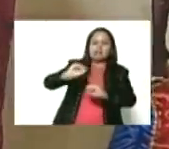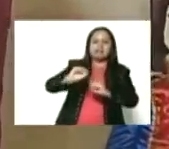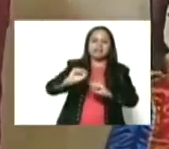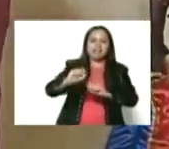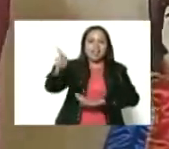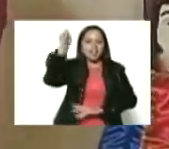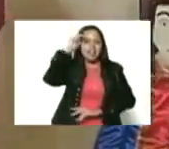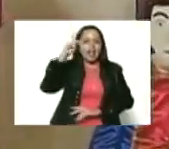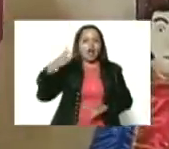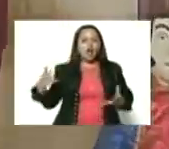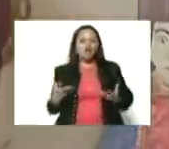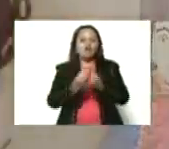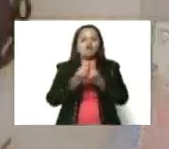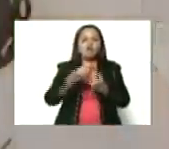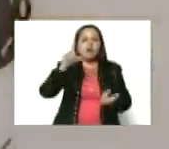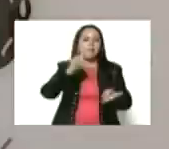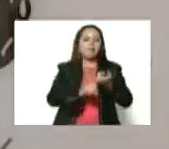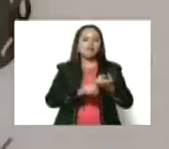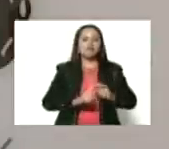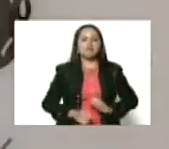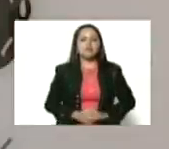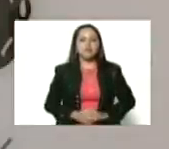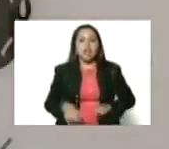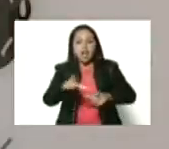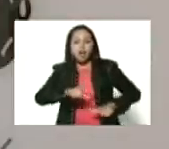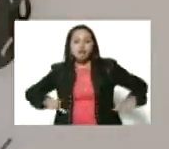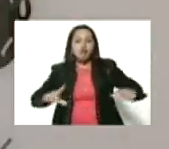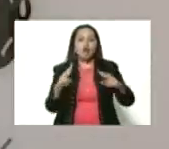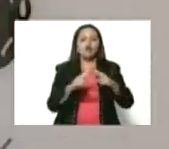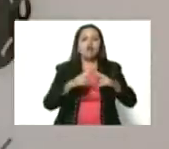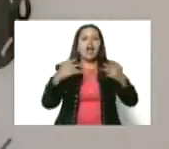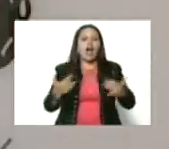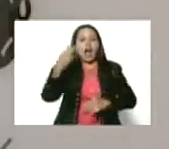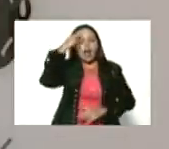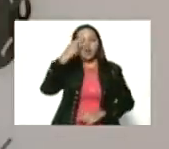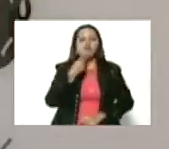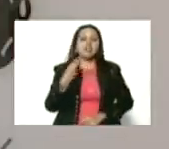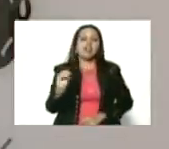Junto a su esposo Huaycaipuro en la zona que se conoce como Los Teques.